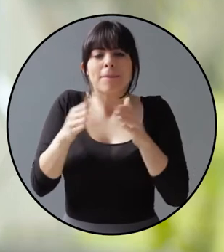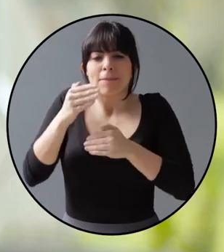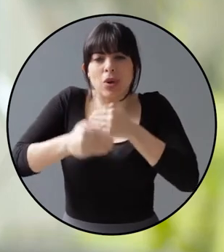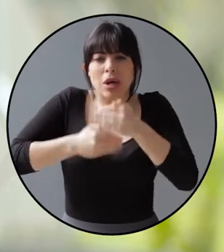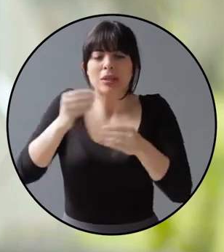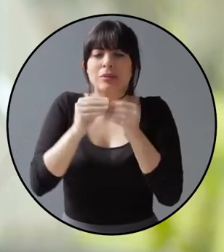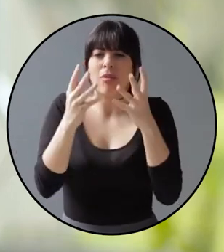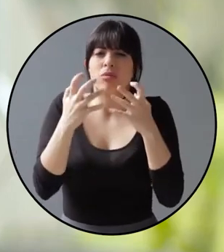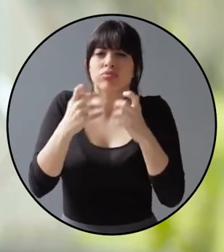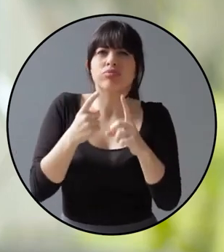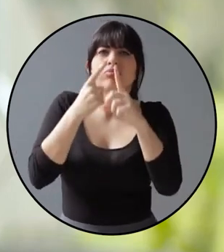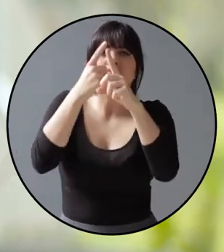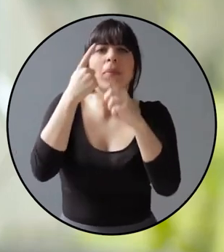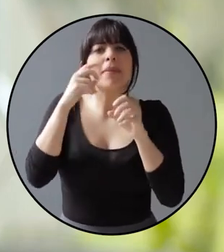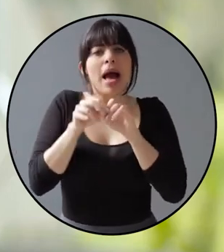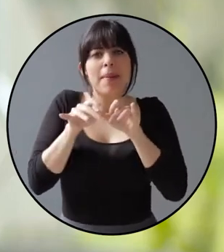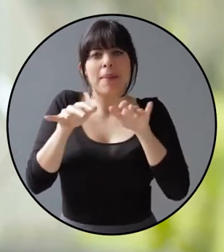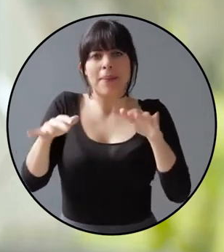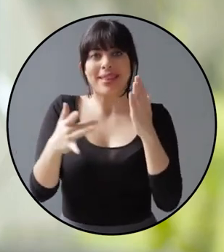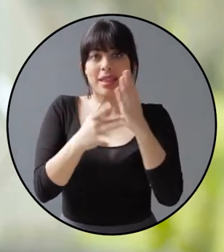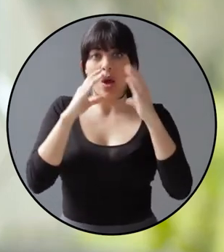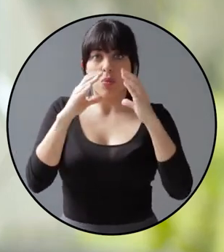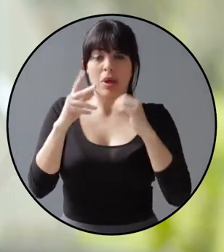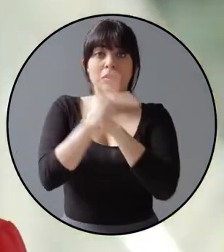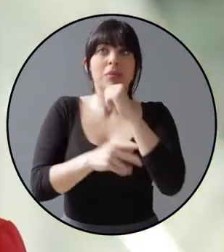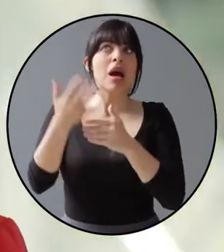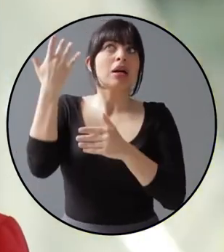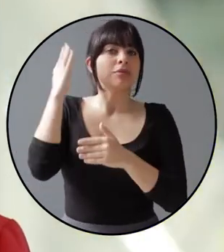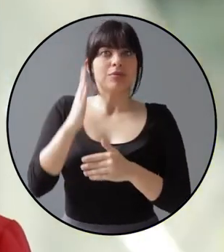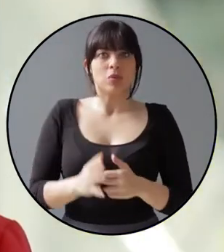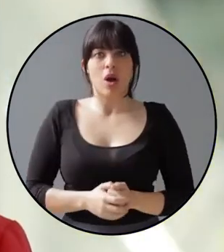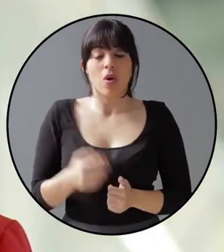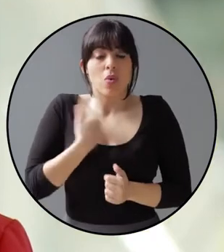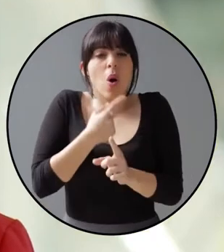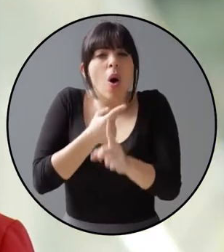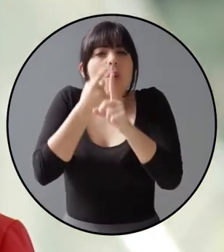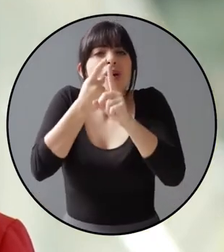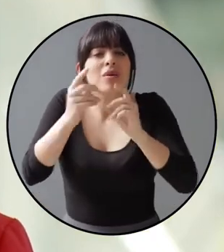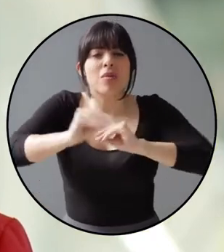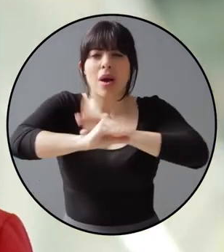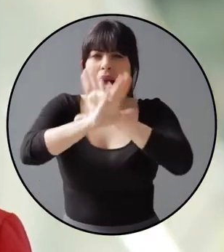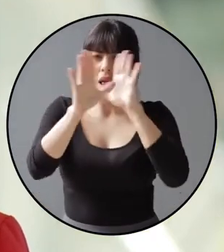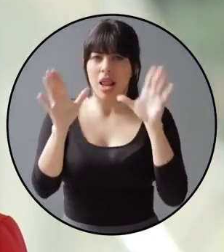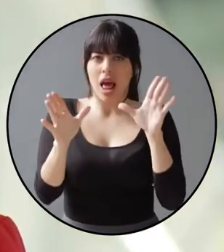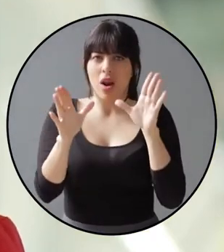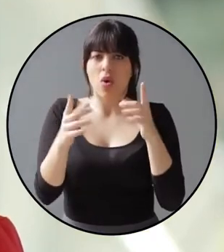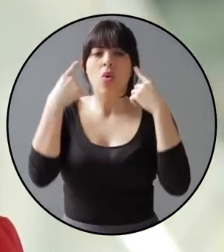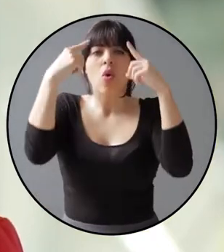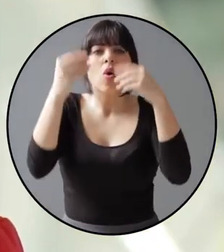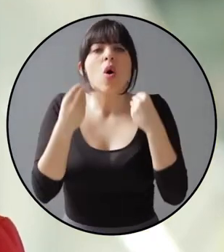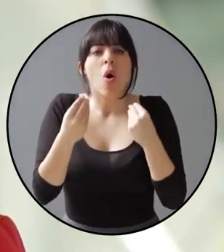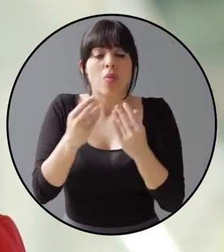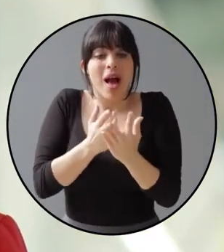ambicioso proceso de extensión de las telecomunicaciones que ha tenido el país. Nuestro objetivo es muy claro, lograr